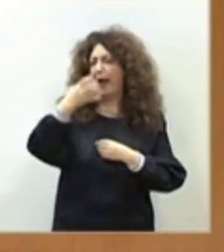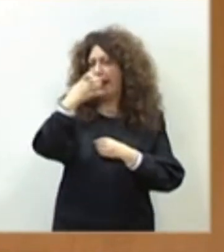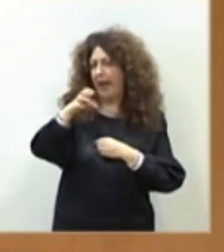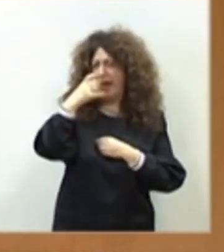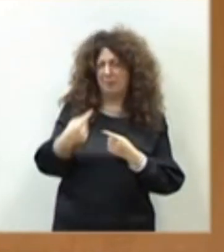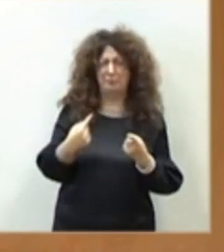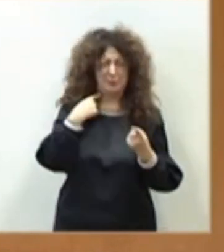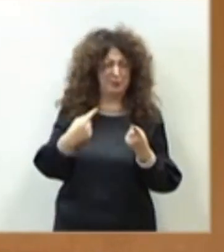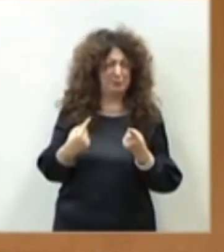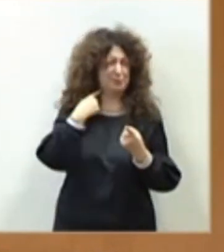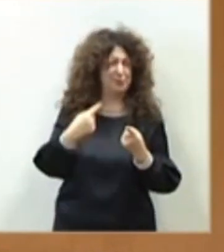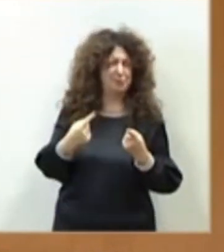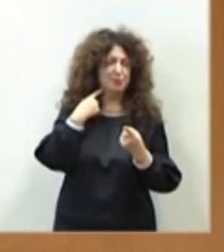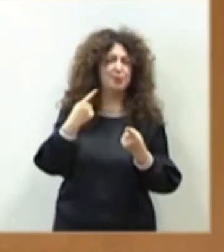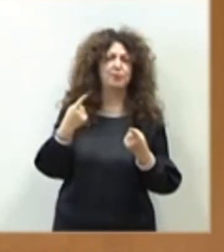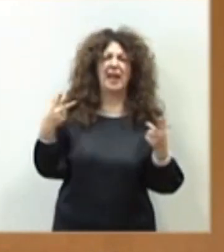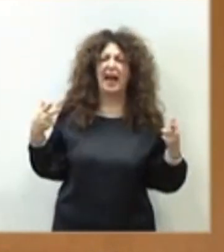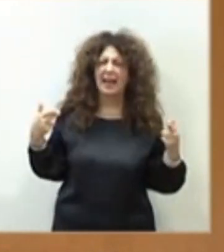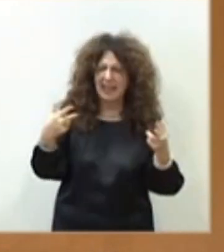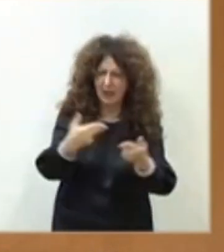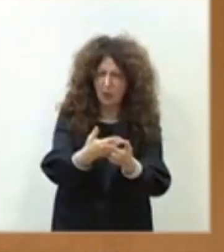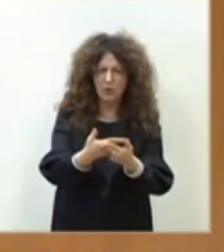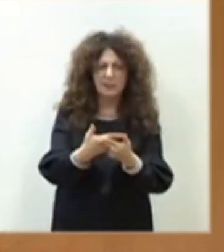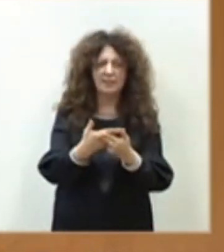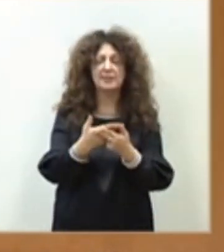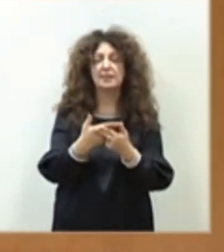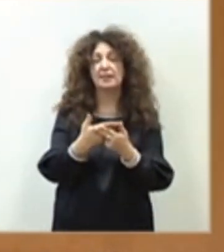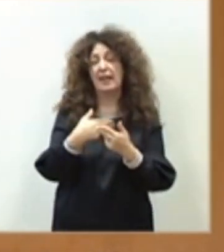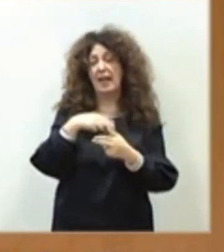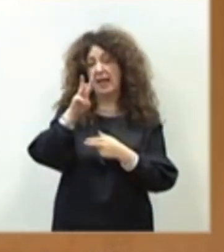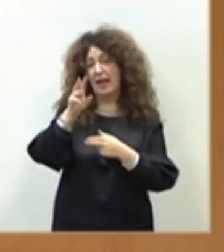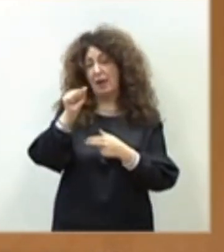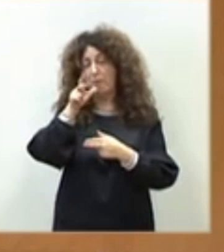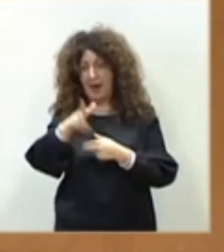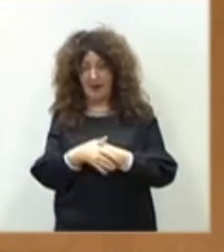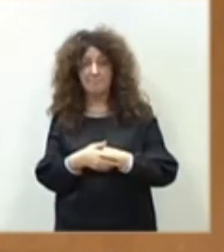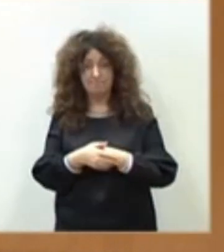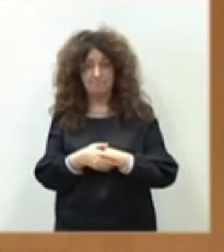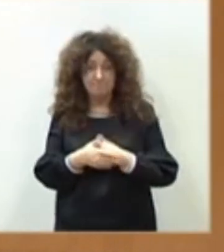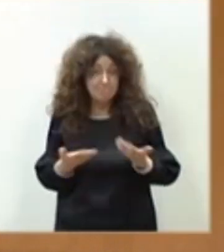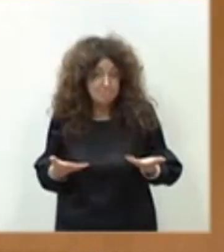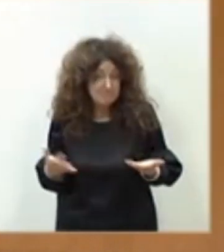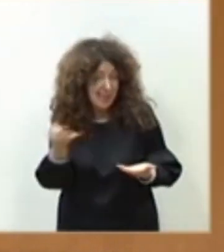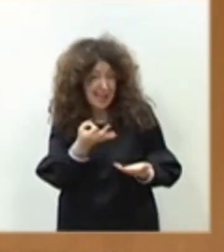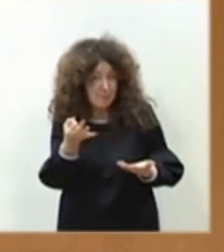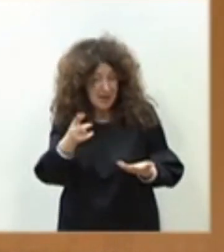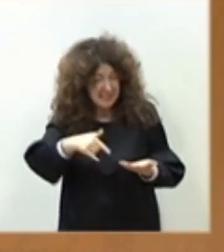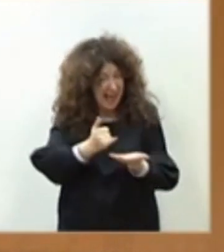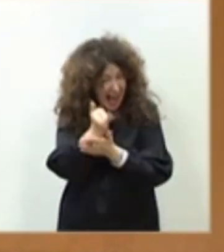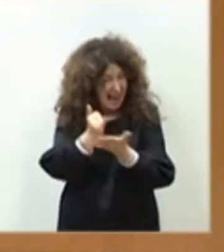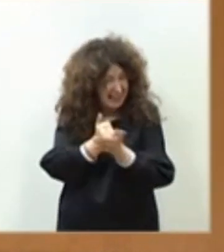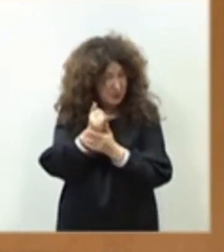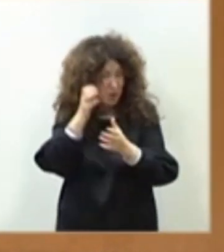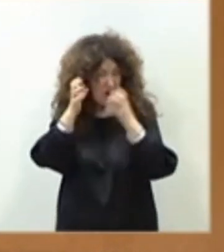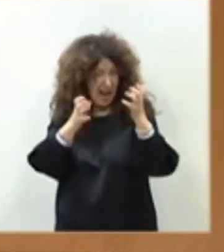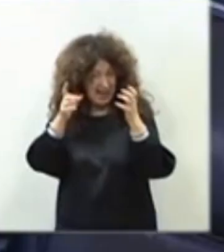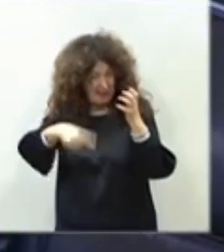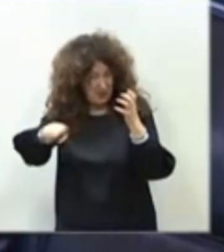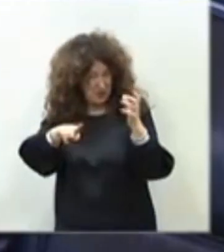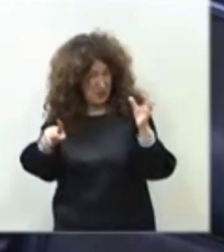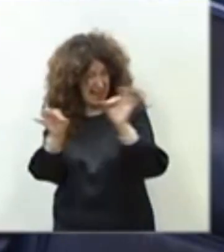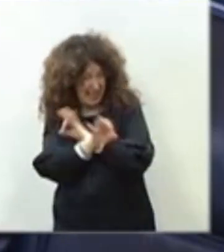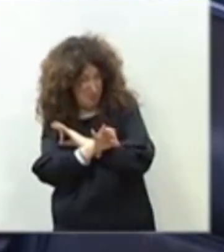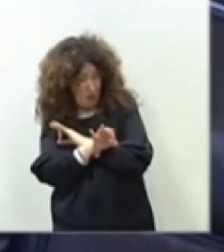pérdidas que van a tener en los recortes de la PAG. Señor ministro, ¿qué pasa? ¿Que están todos los agricultores y ganaderos confundidos?